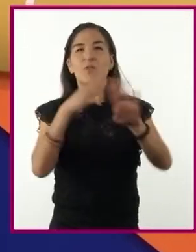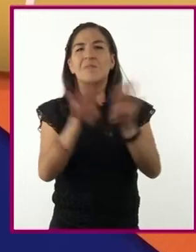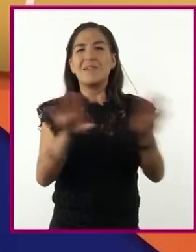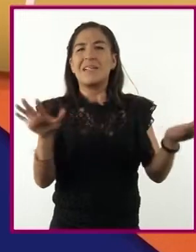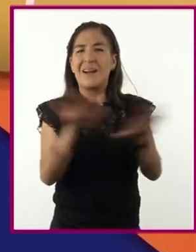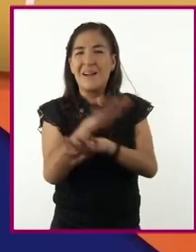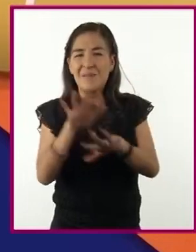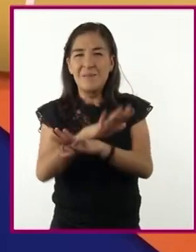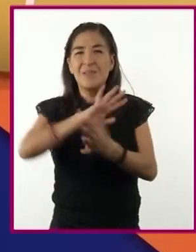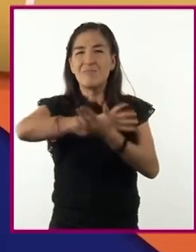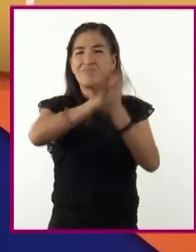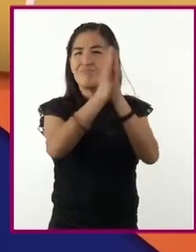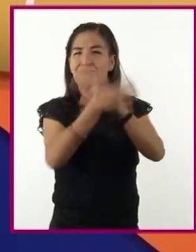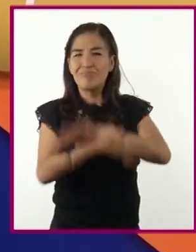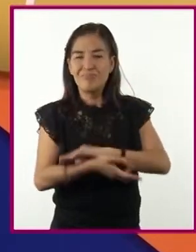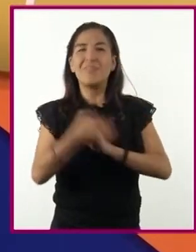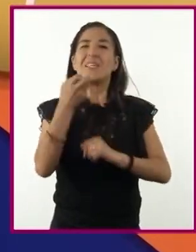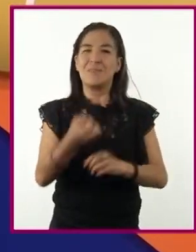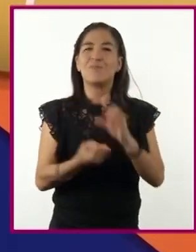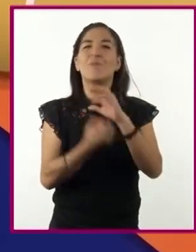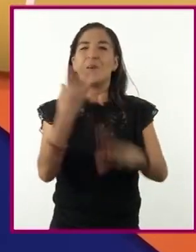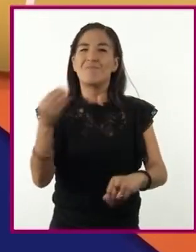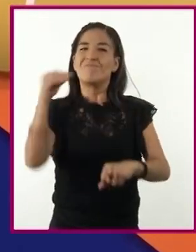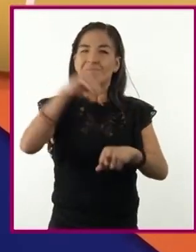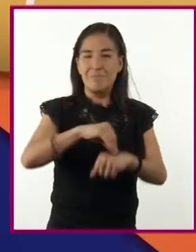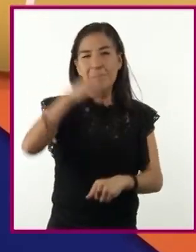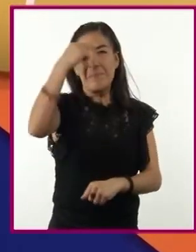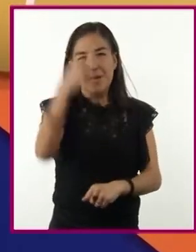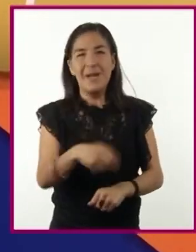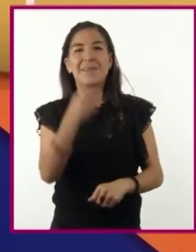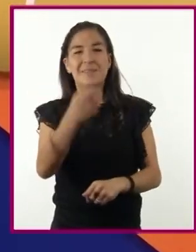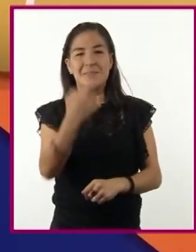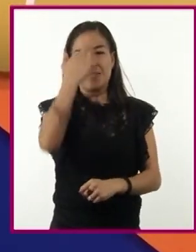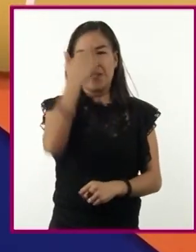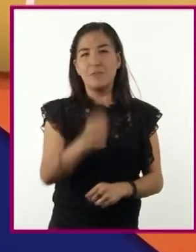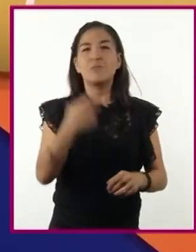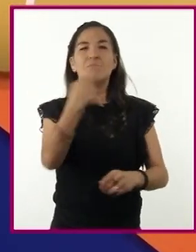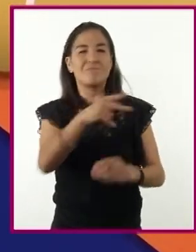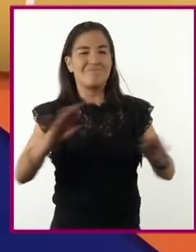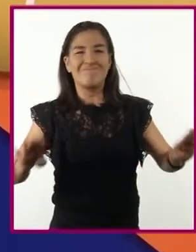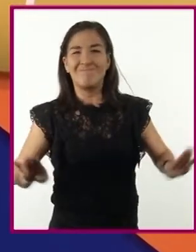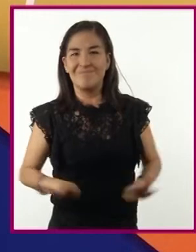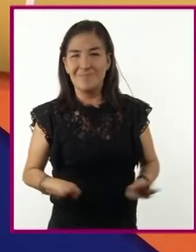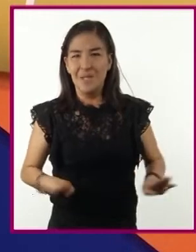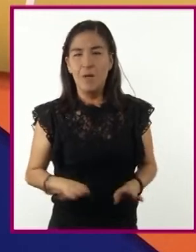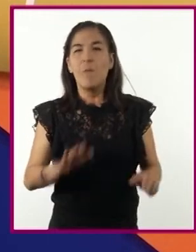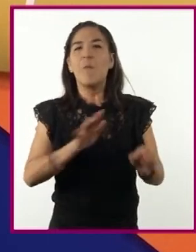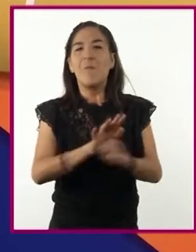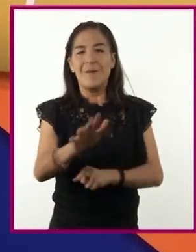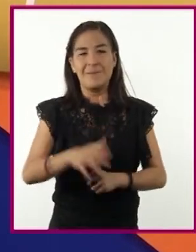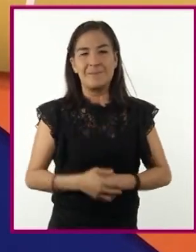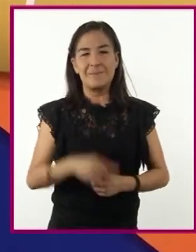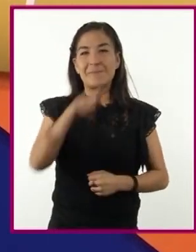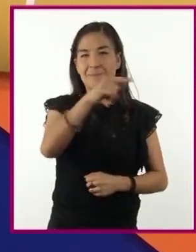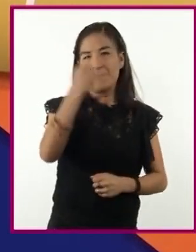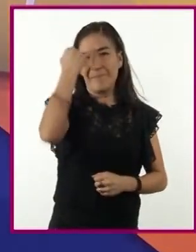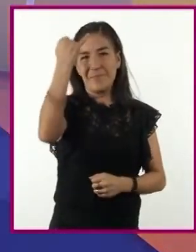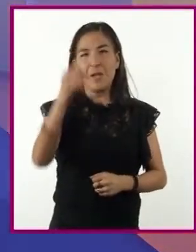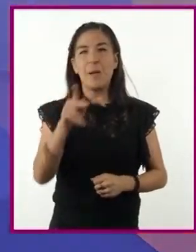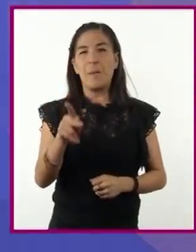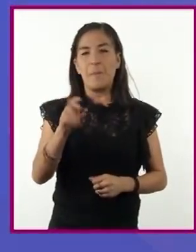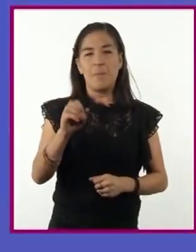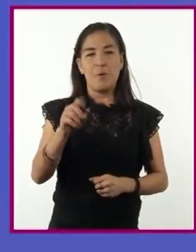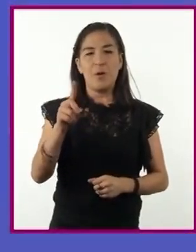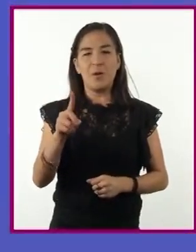exige que se adopten nuevas estrategias que sean pertinentes a sus comportamientos, como es la creación de podcast.